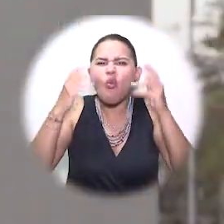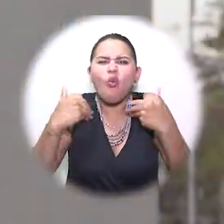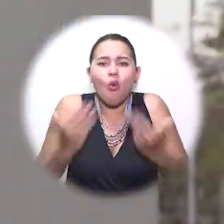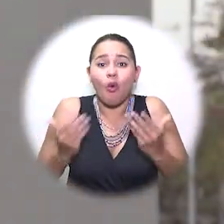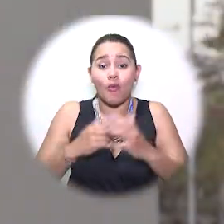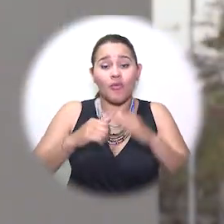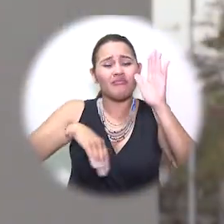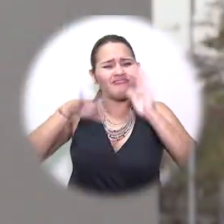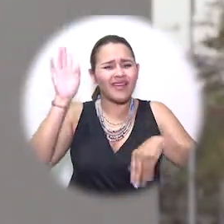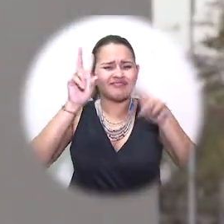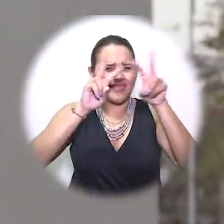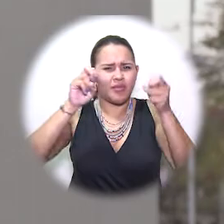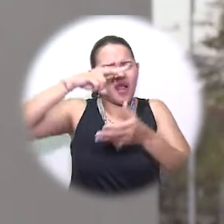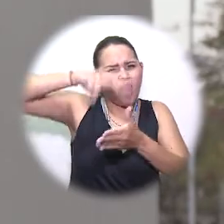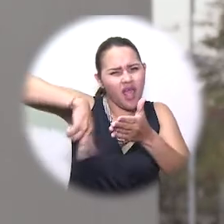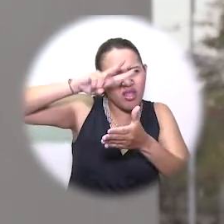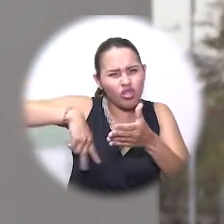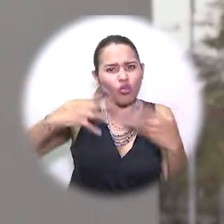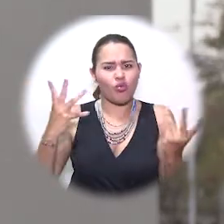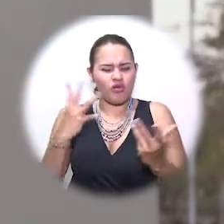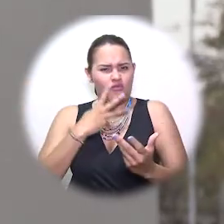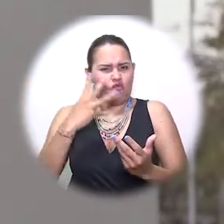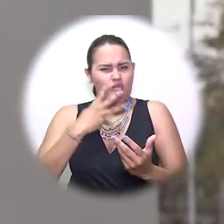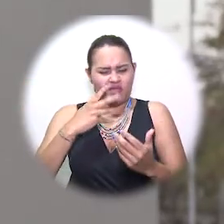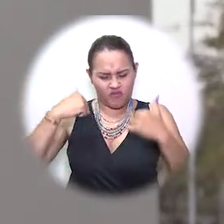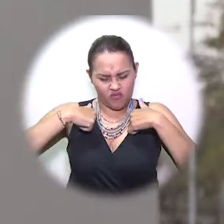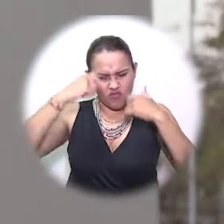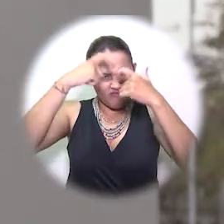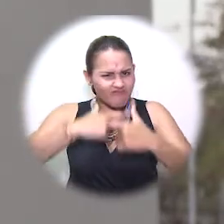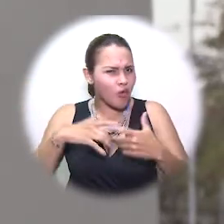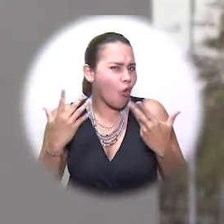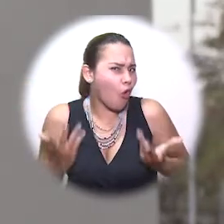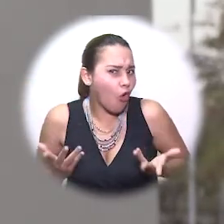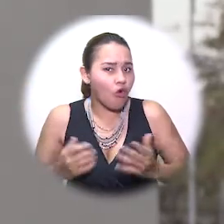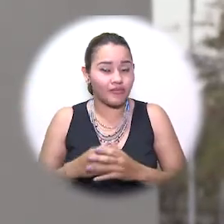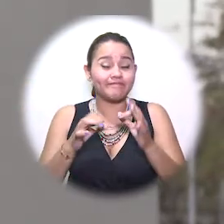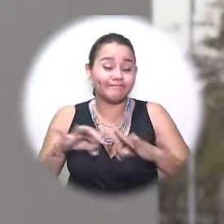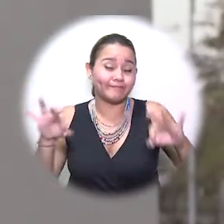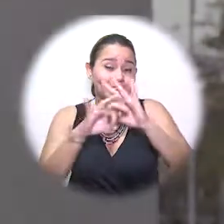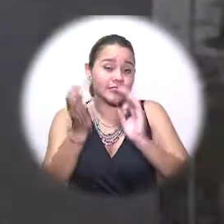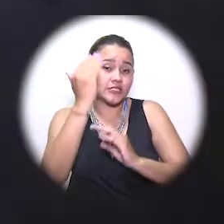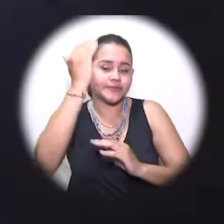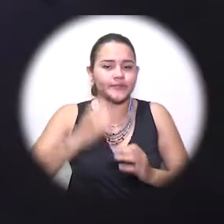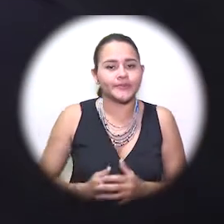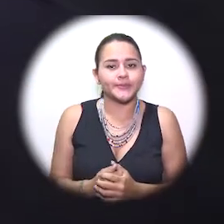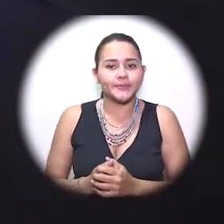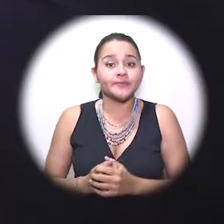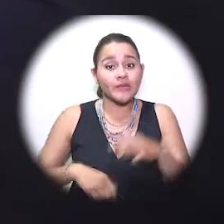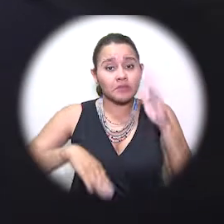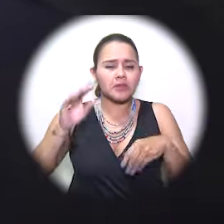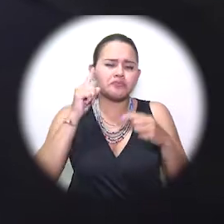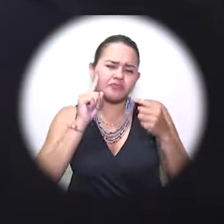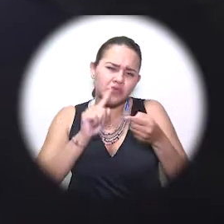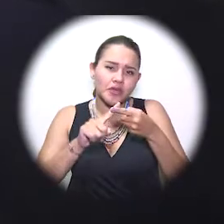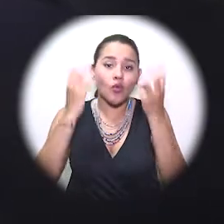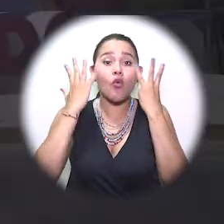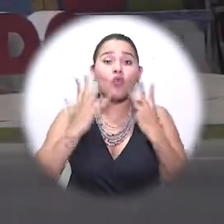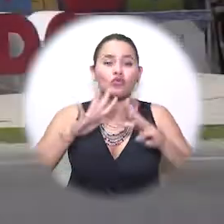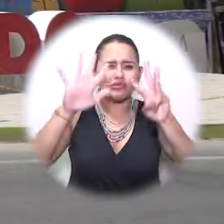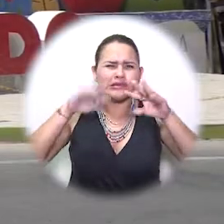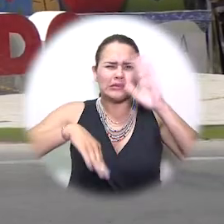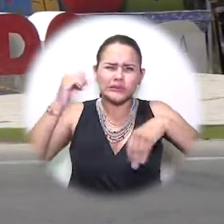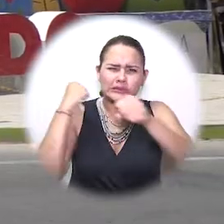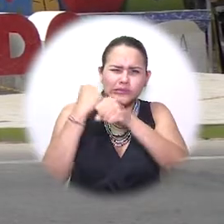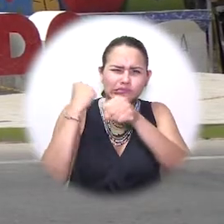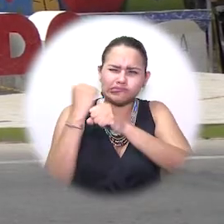competencias ciudadanas y todo lo que compete para el mejoramiento de los niveles educativos en los niveles precedentes. Como resultado de los ocho días de trabajo